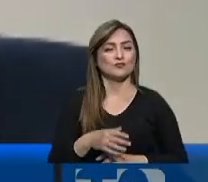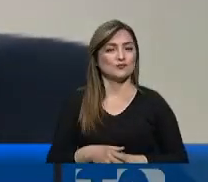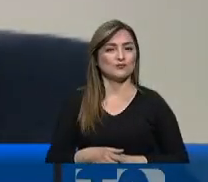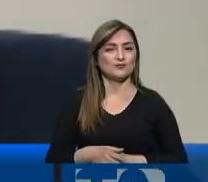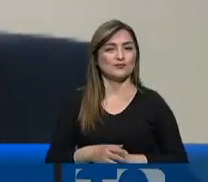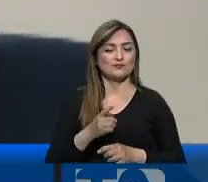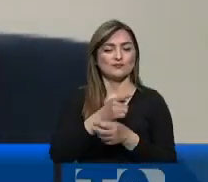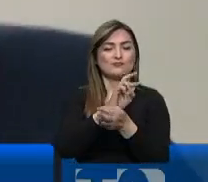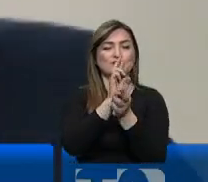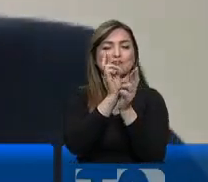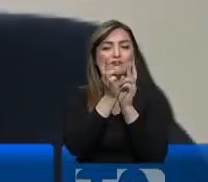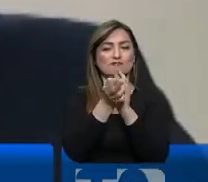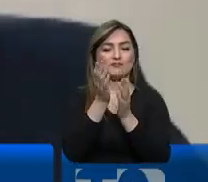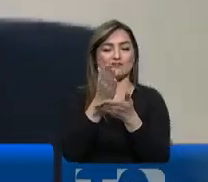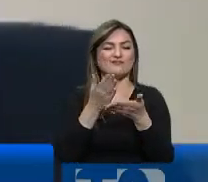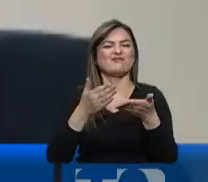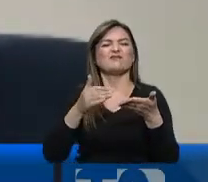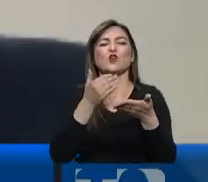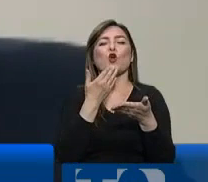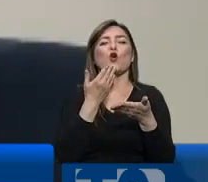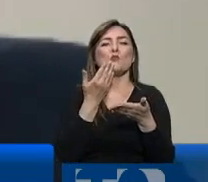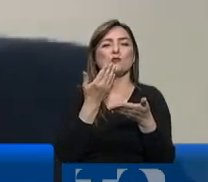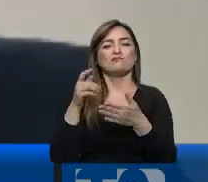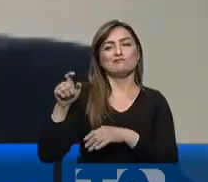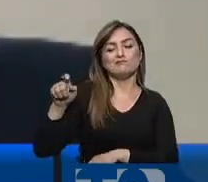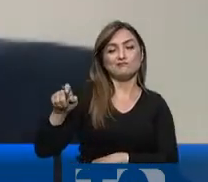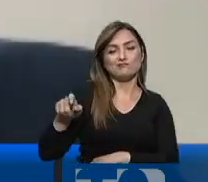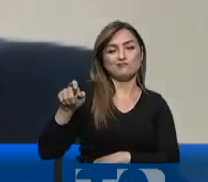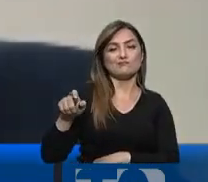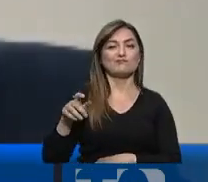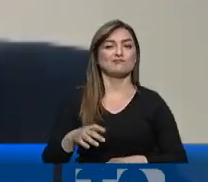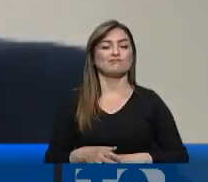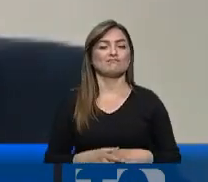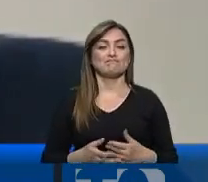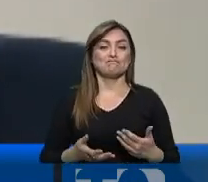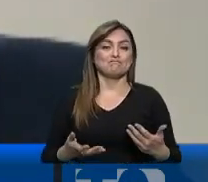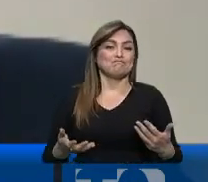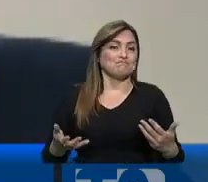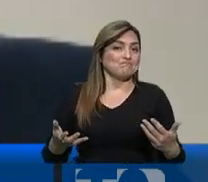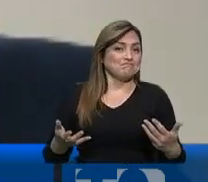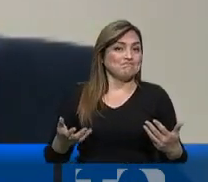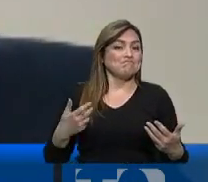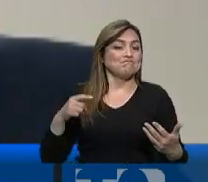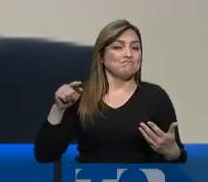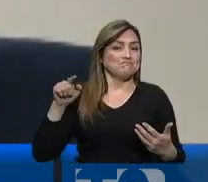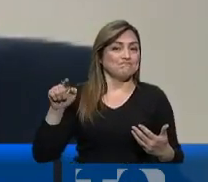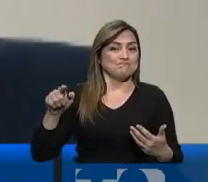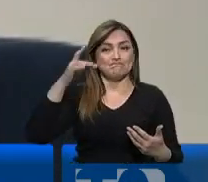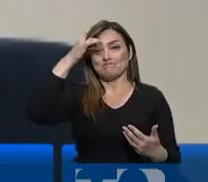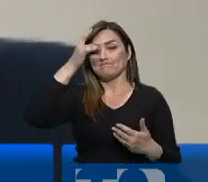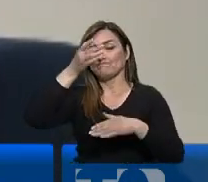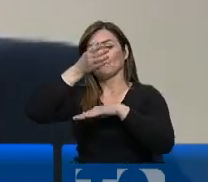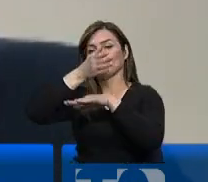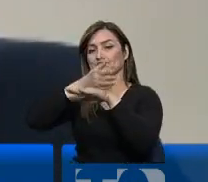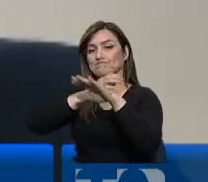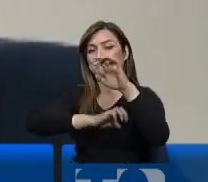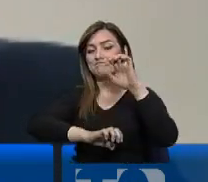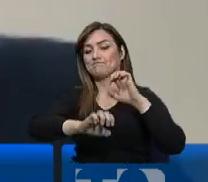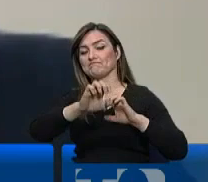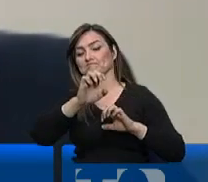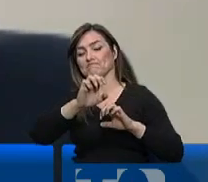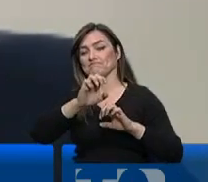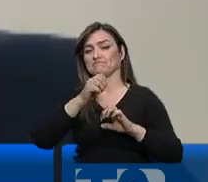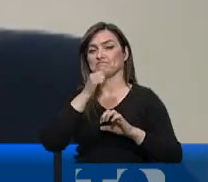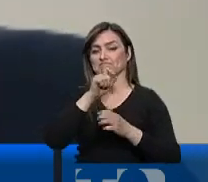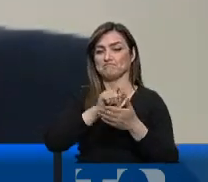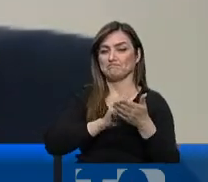vía de la reforma parcial, pero para eso vamos a necesitar impajaritablemente el señalamiento o dictamen previo de calificación o